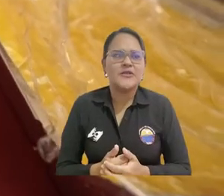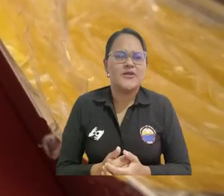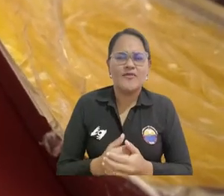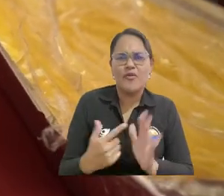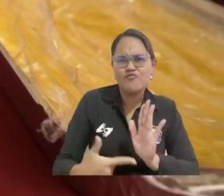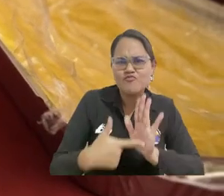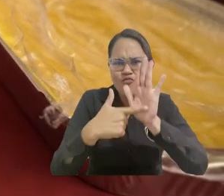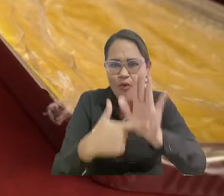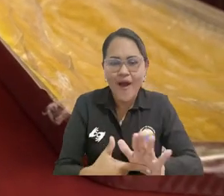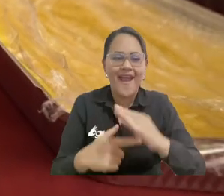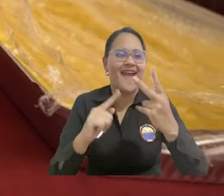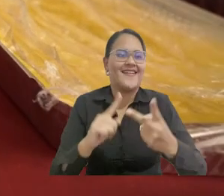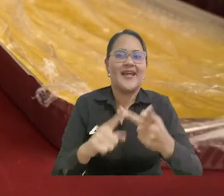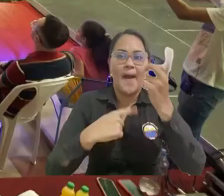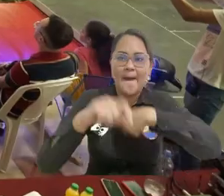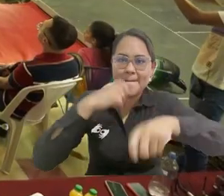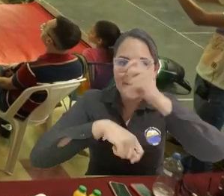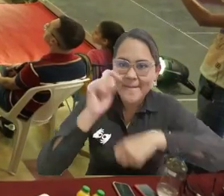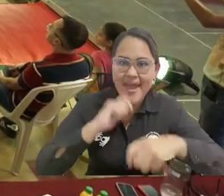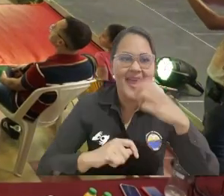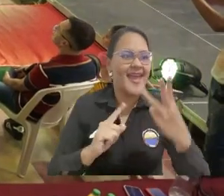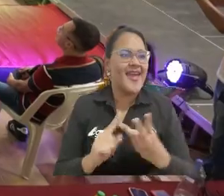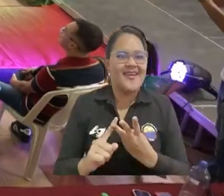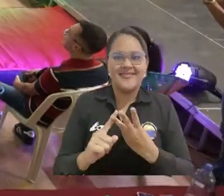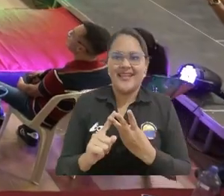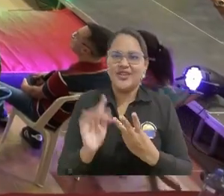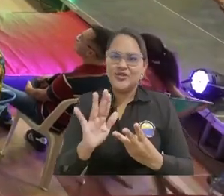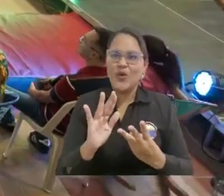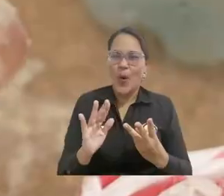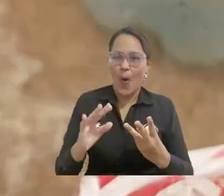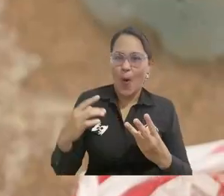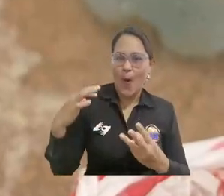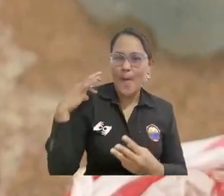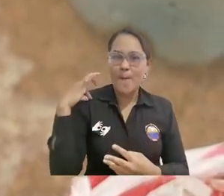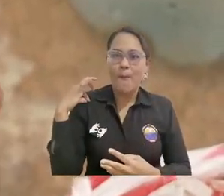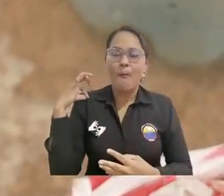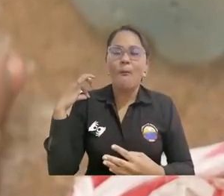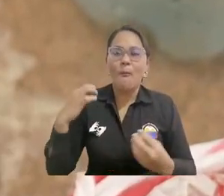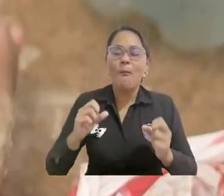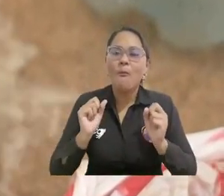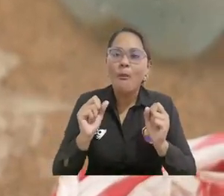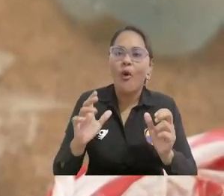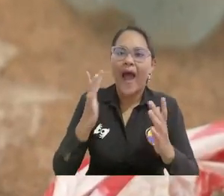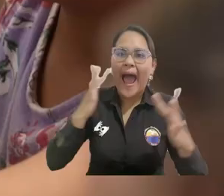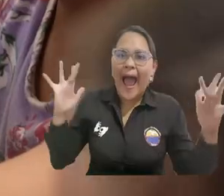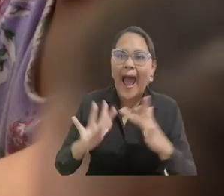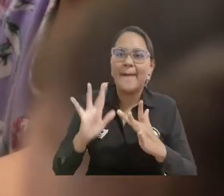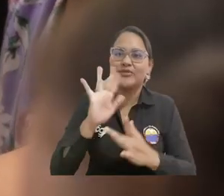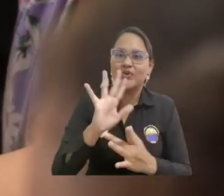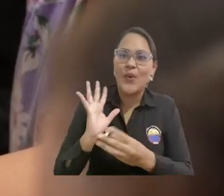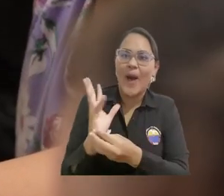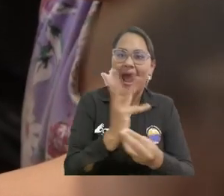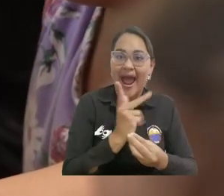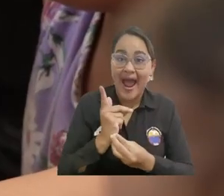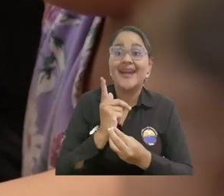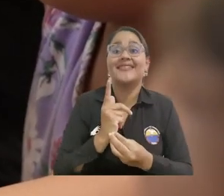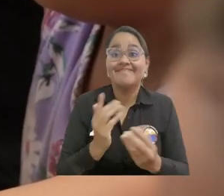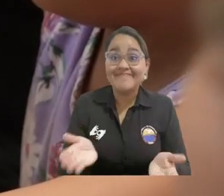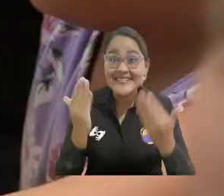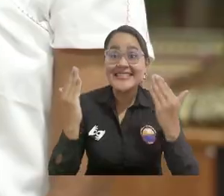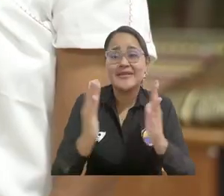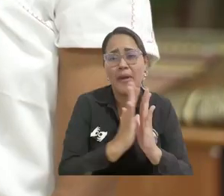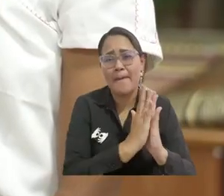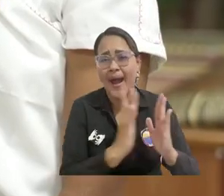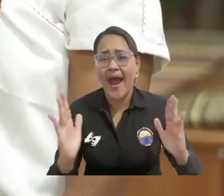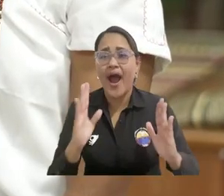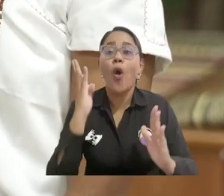de la cocina tradicional del Caribe, desfile de moda artesanal y otras actividades harán parte de la programación académica y cultural que